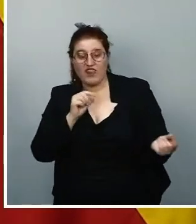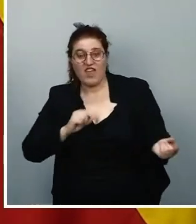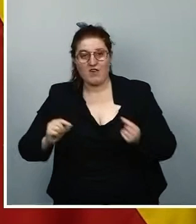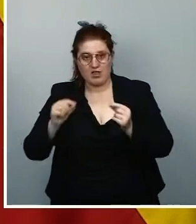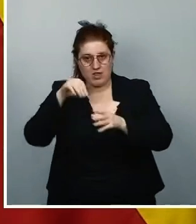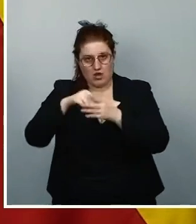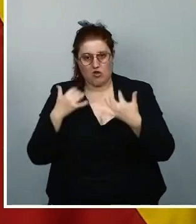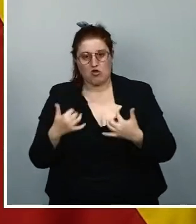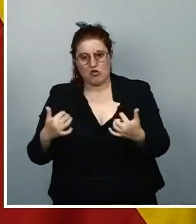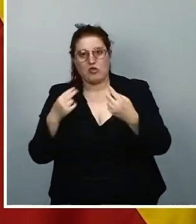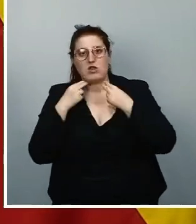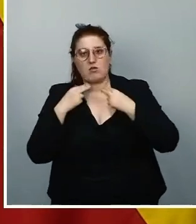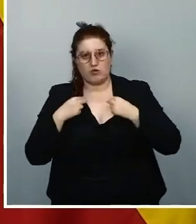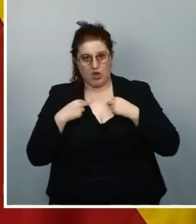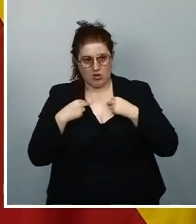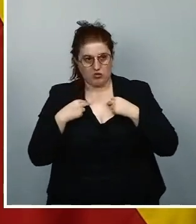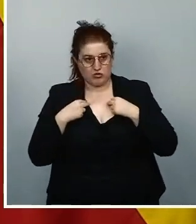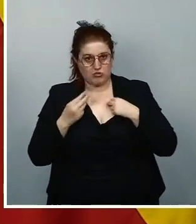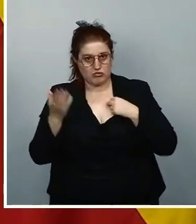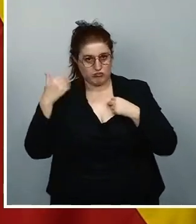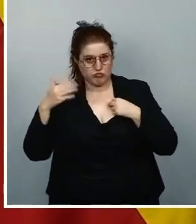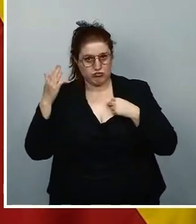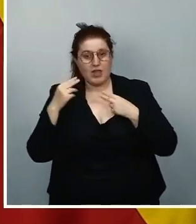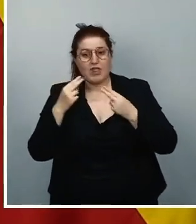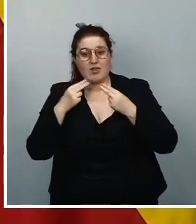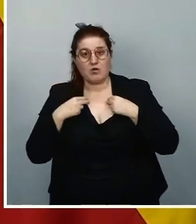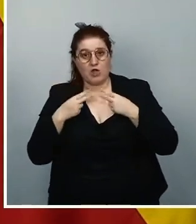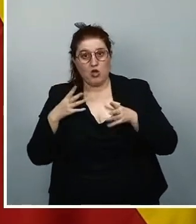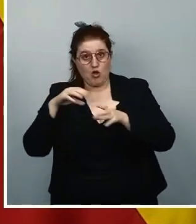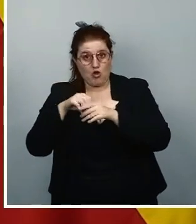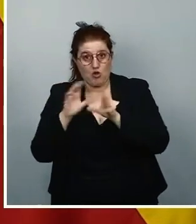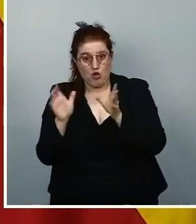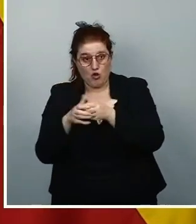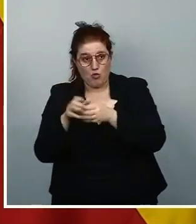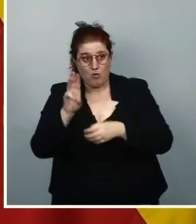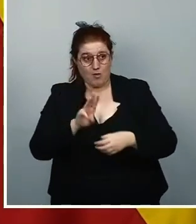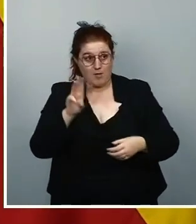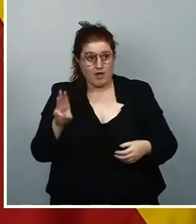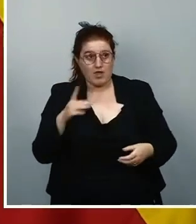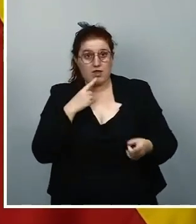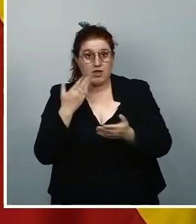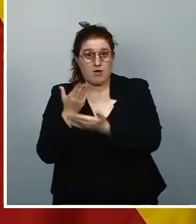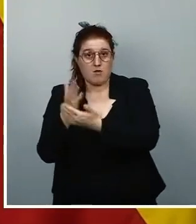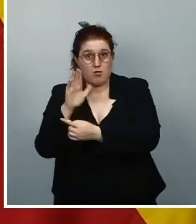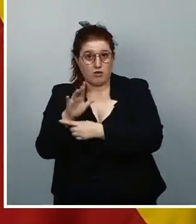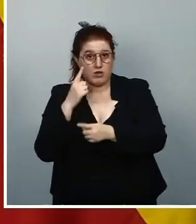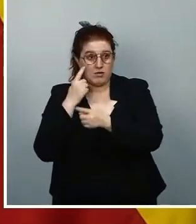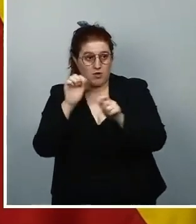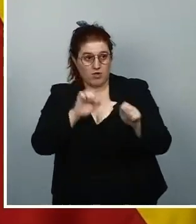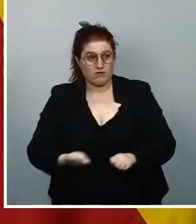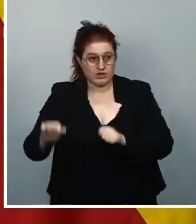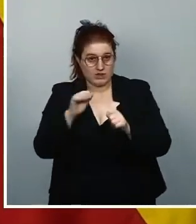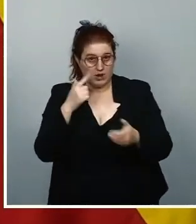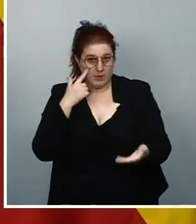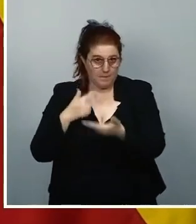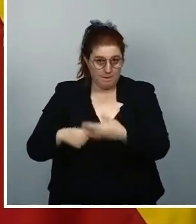Diputados, fíjese lo que decía por aquel entonces el diputado del Partido Popular que defendió esta proposición, este proyecto de